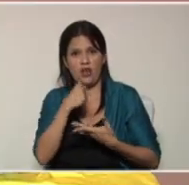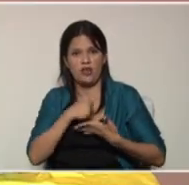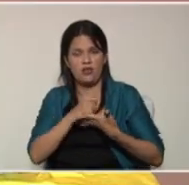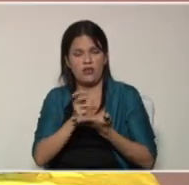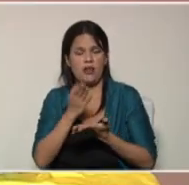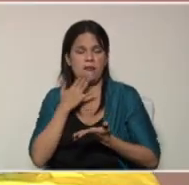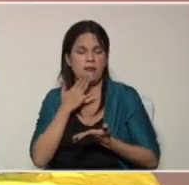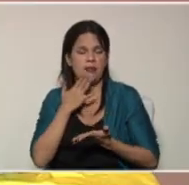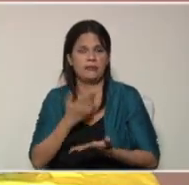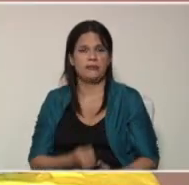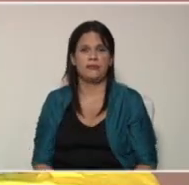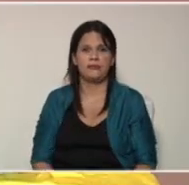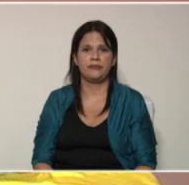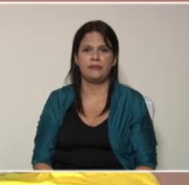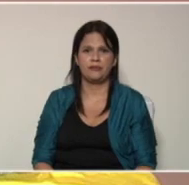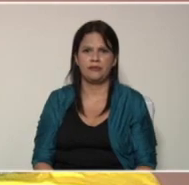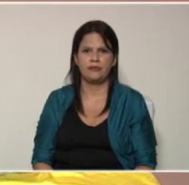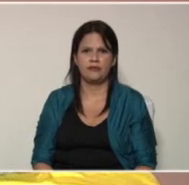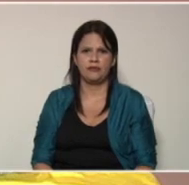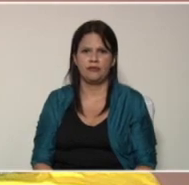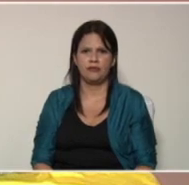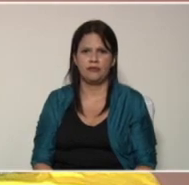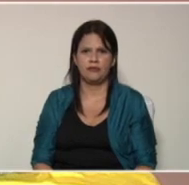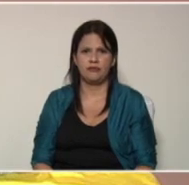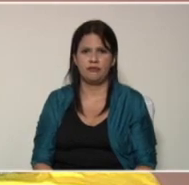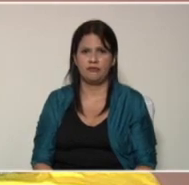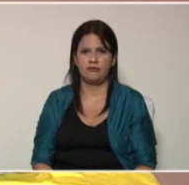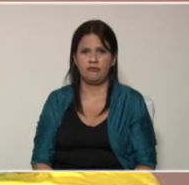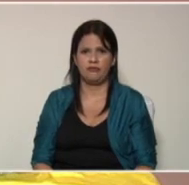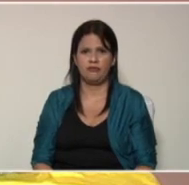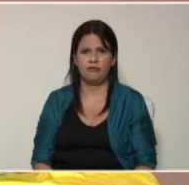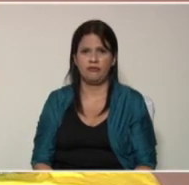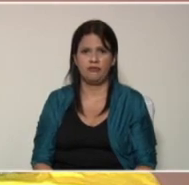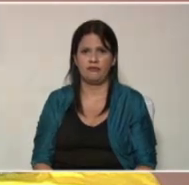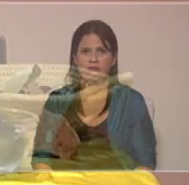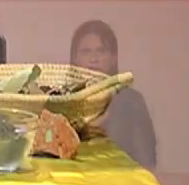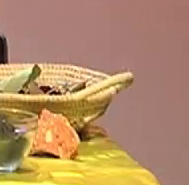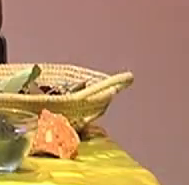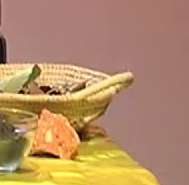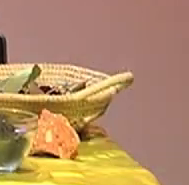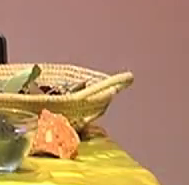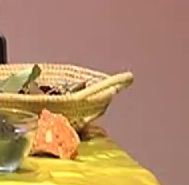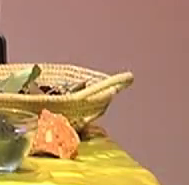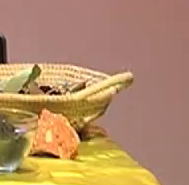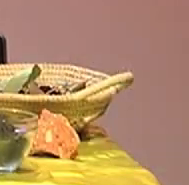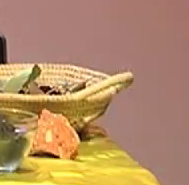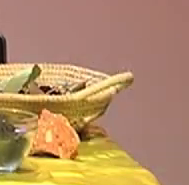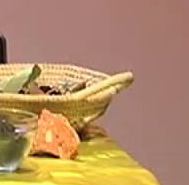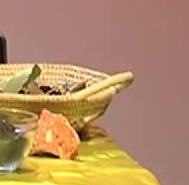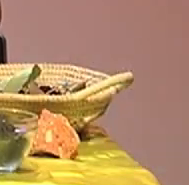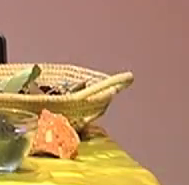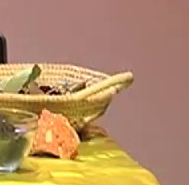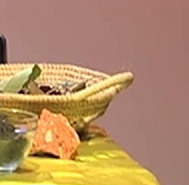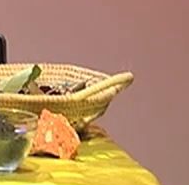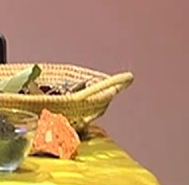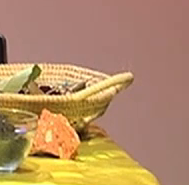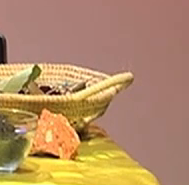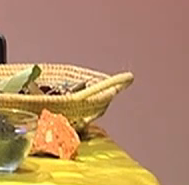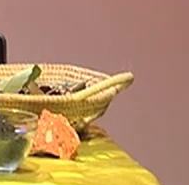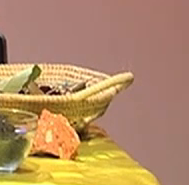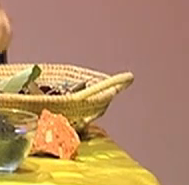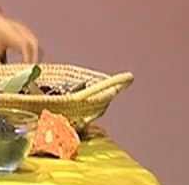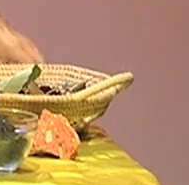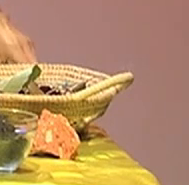también comían también piedritas y sabrosas semillitas que la doctora gallina les